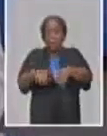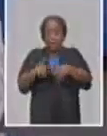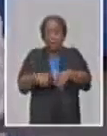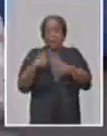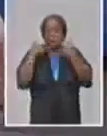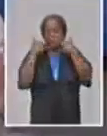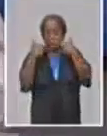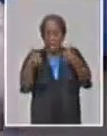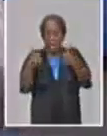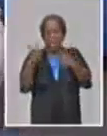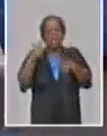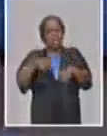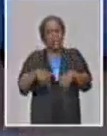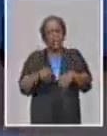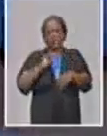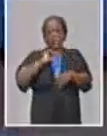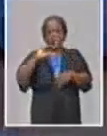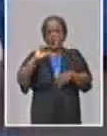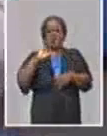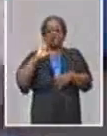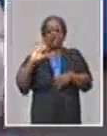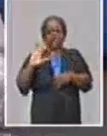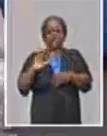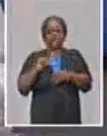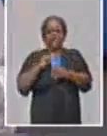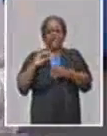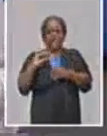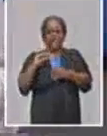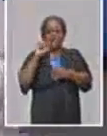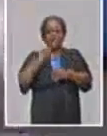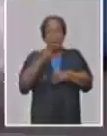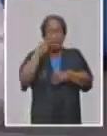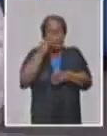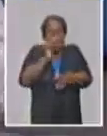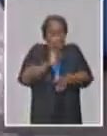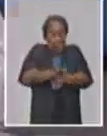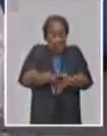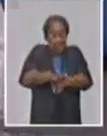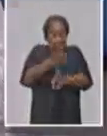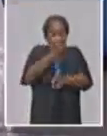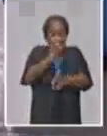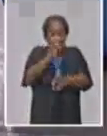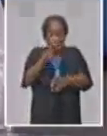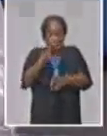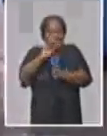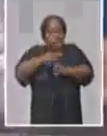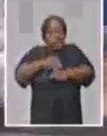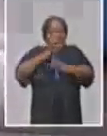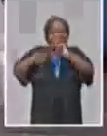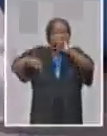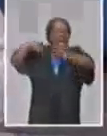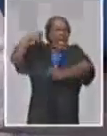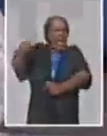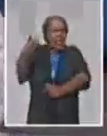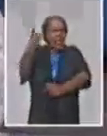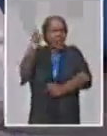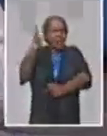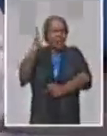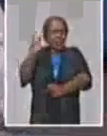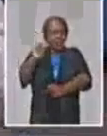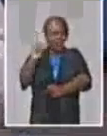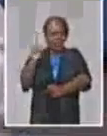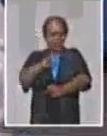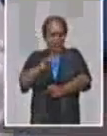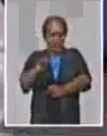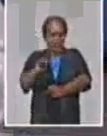empresarial. Esto se va a aplicar ya en el 2021 con los resultados del 2020. O sea, no hay que esperar al otro año más arriba. Cuando cerremos el año